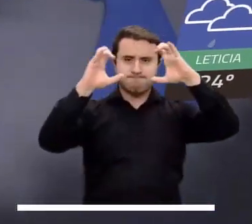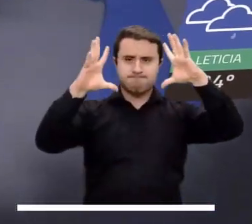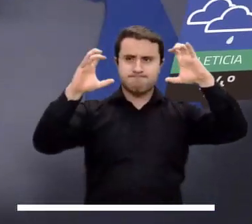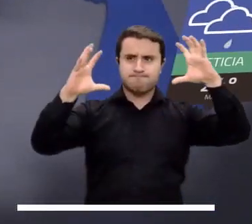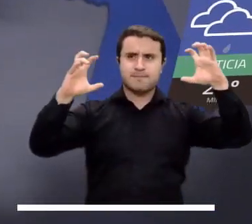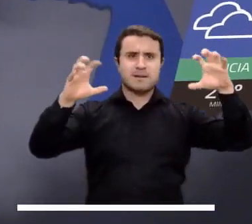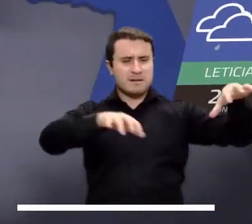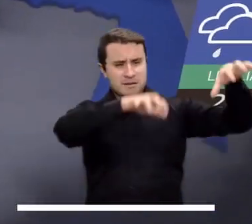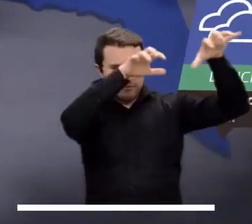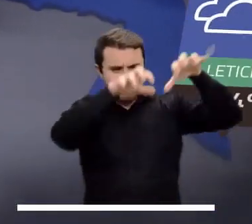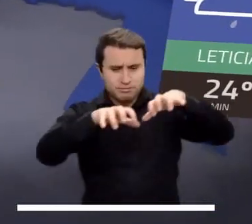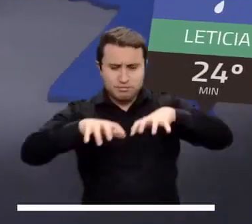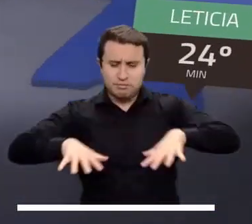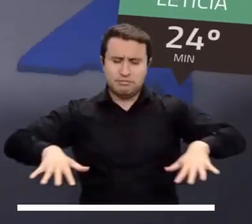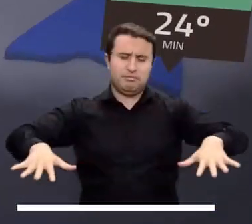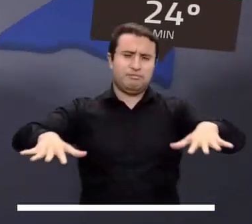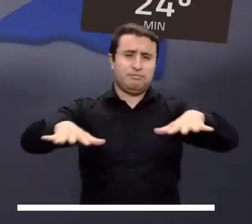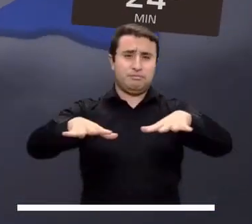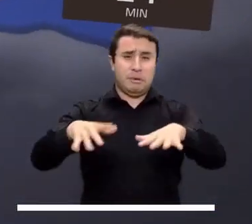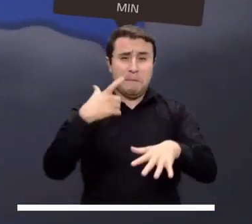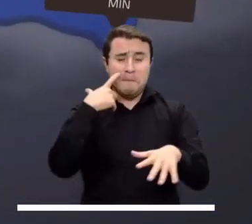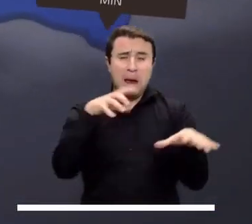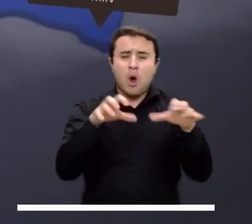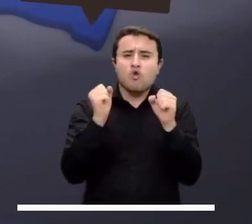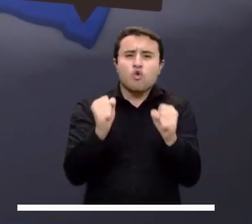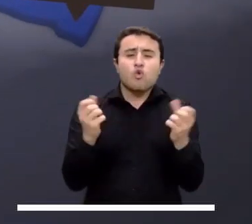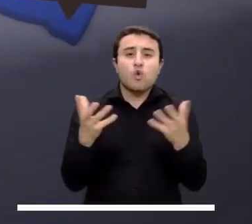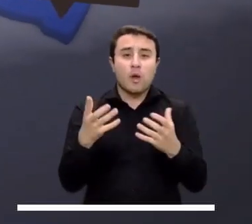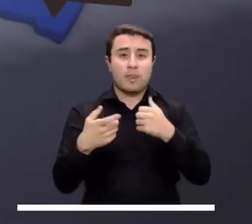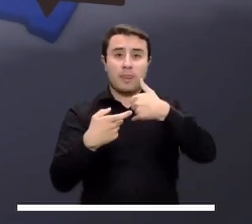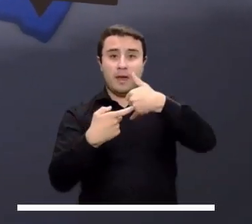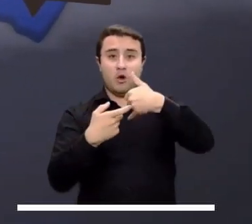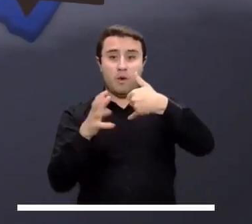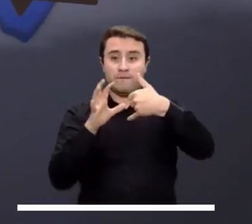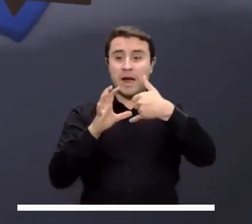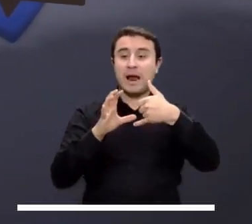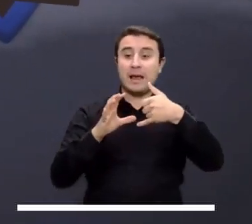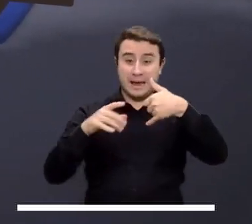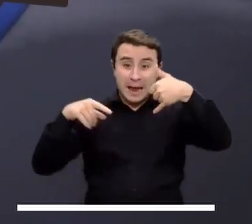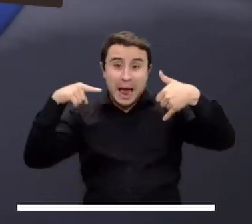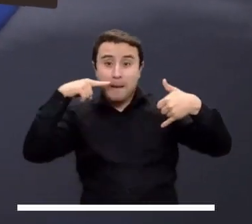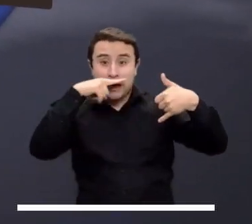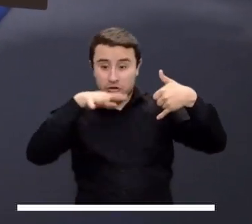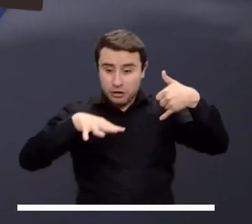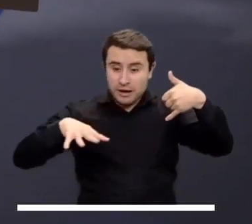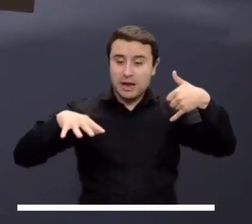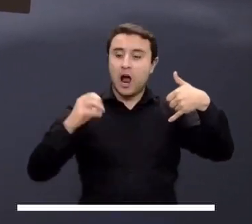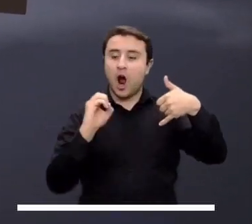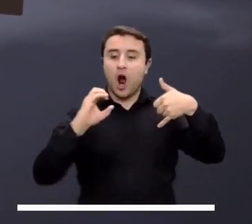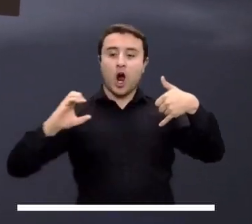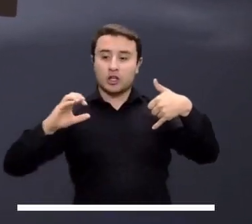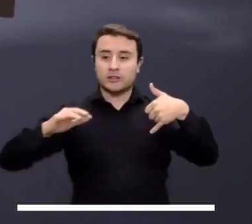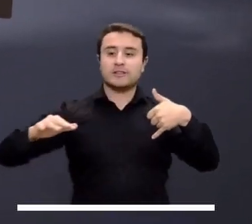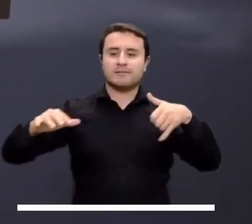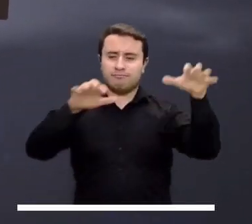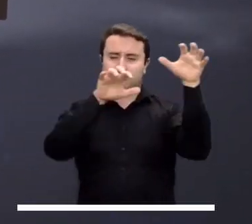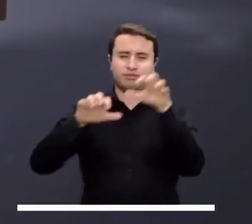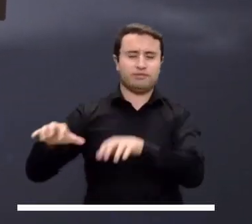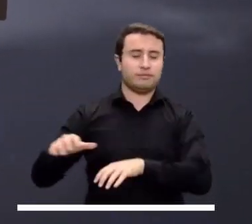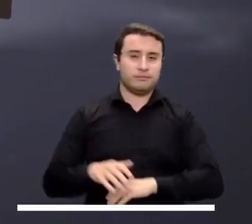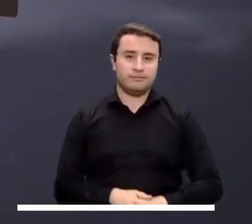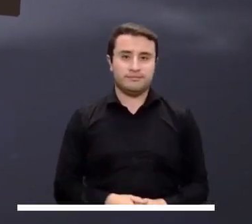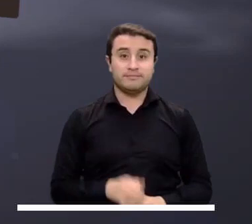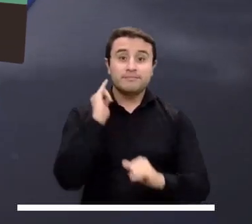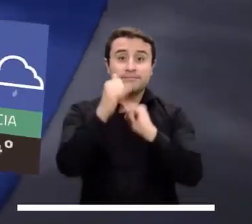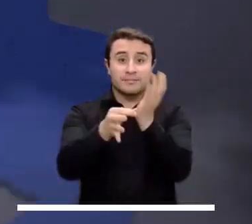Algunas cadenas de nubes poblarán el cielo amazónico esta noche, causando precipitaciones en amplios sectores, las más fuertes en Guaviare y occidente del